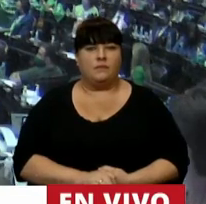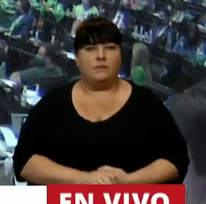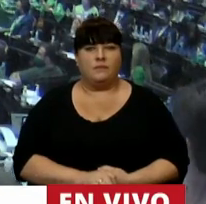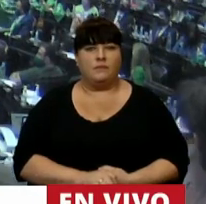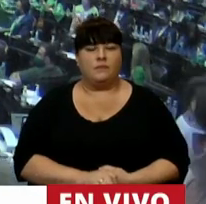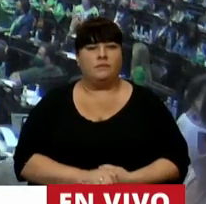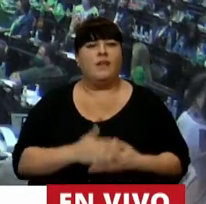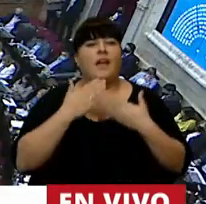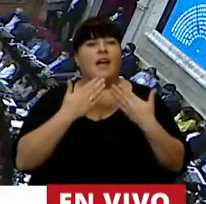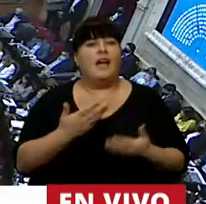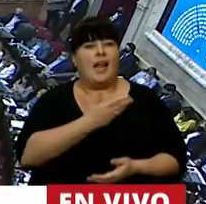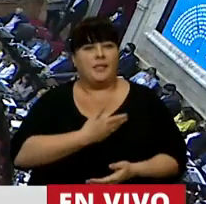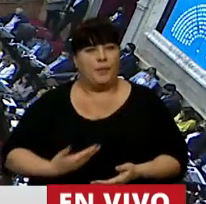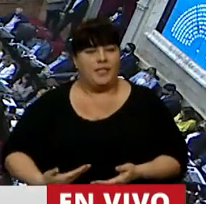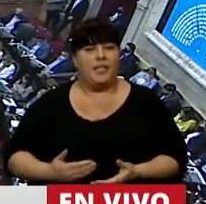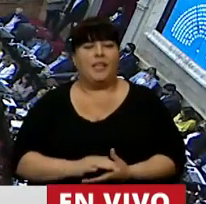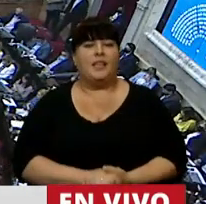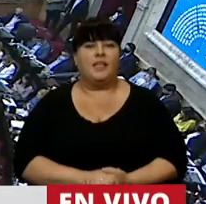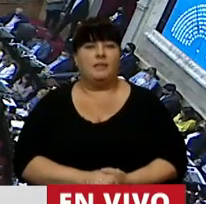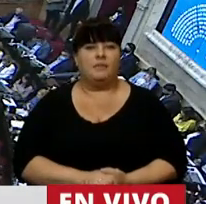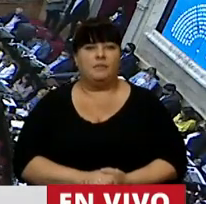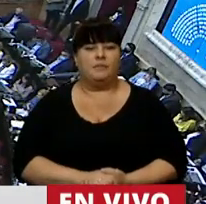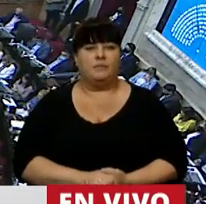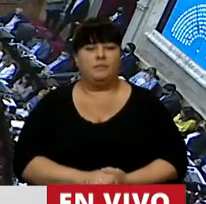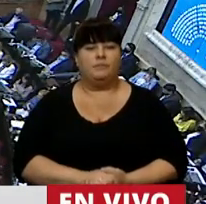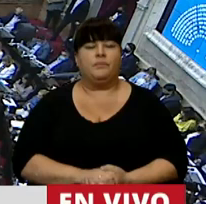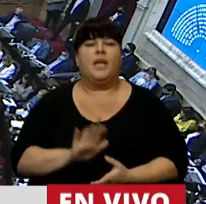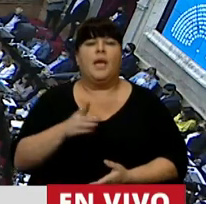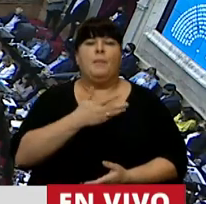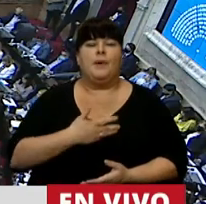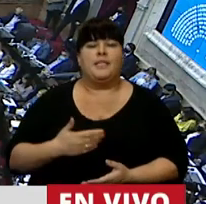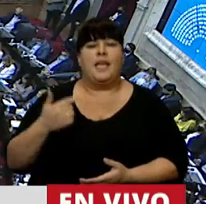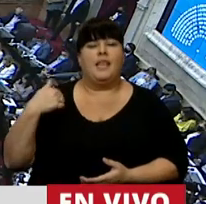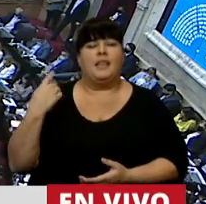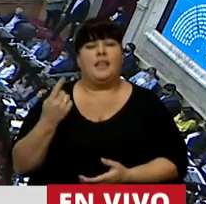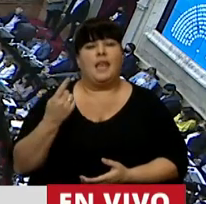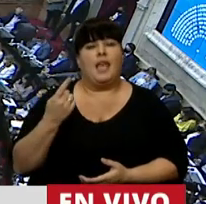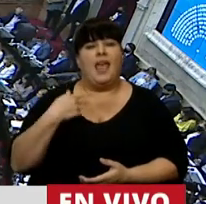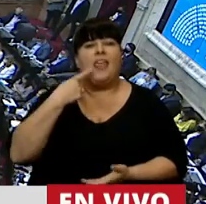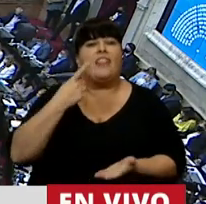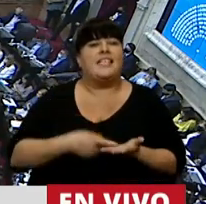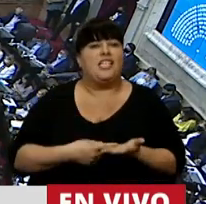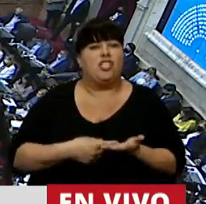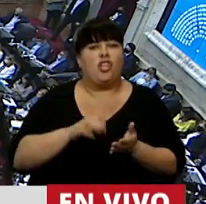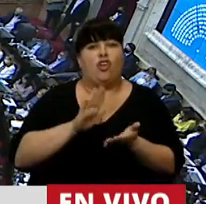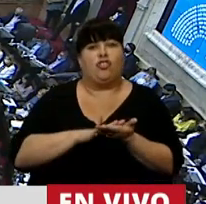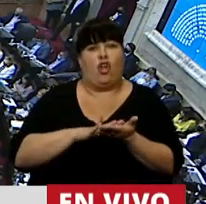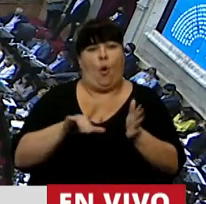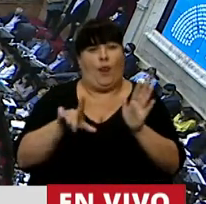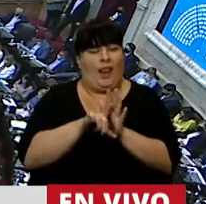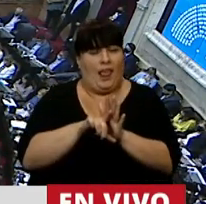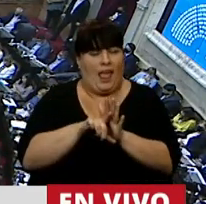Gracias, Presidente. Presidente, nuestras decisiones legislativas,